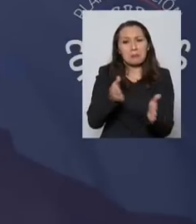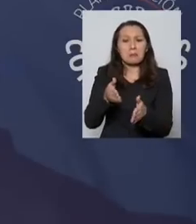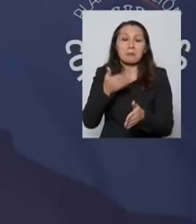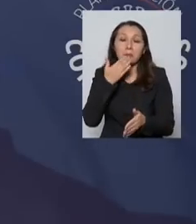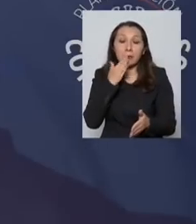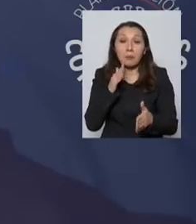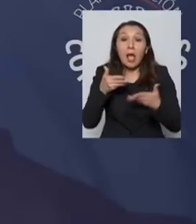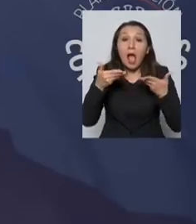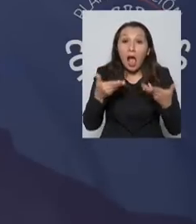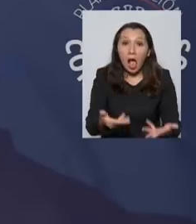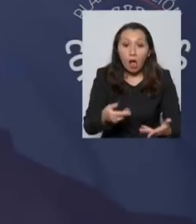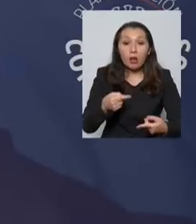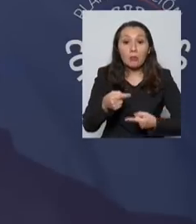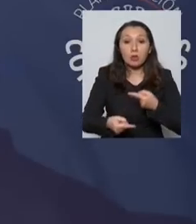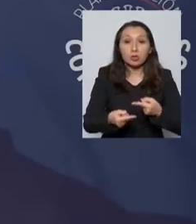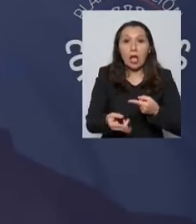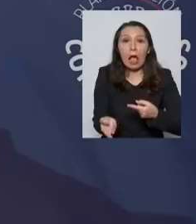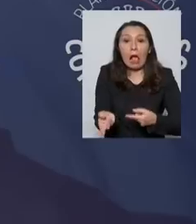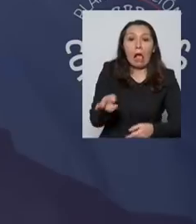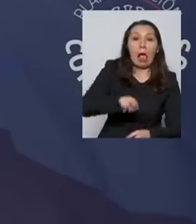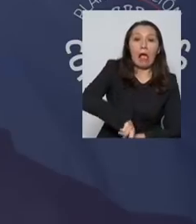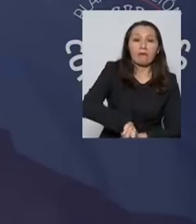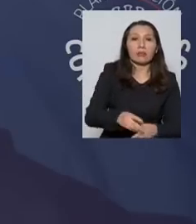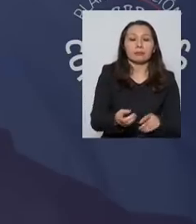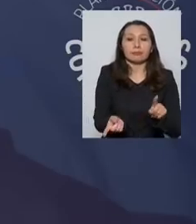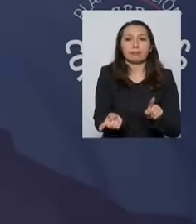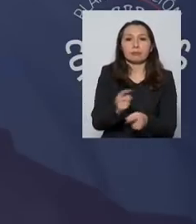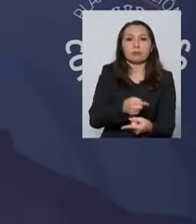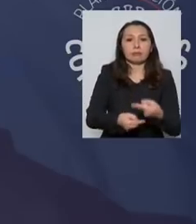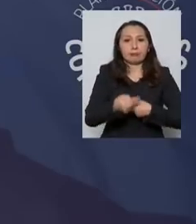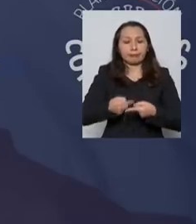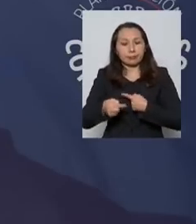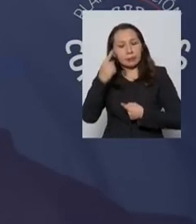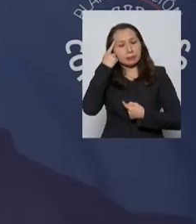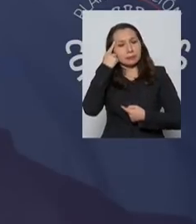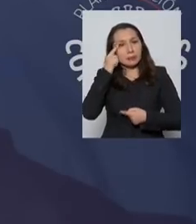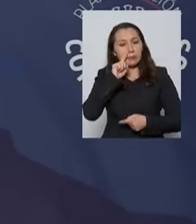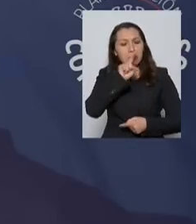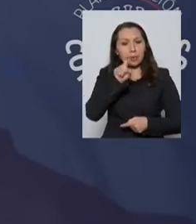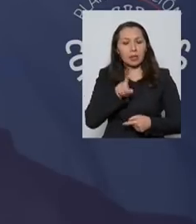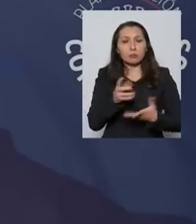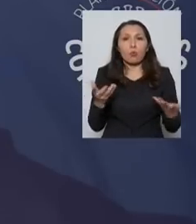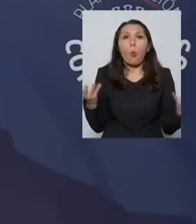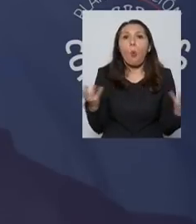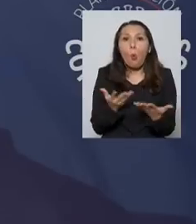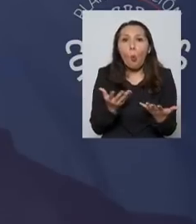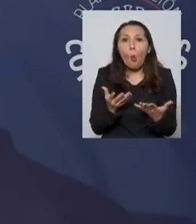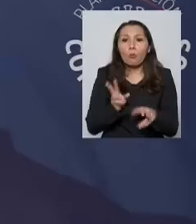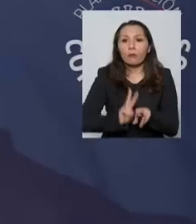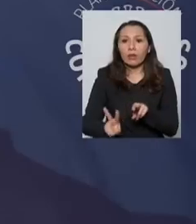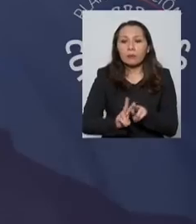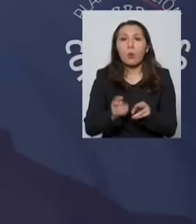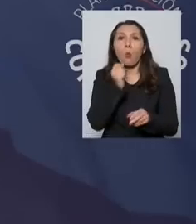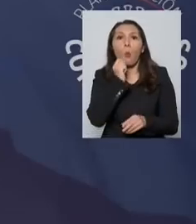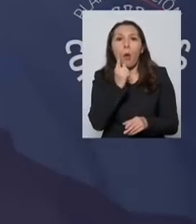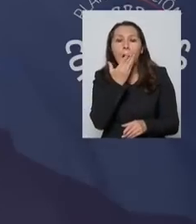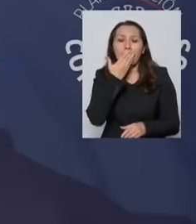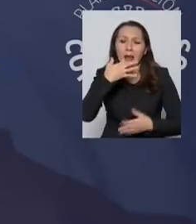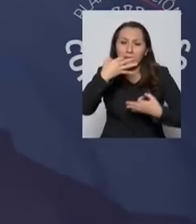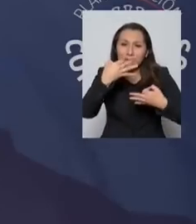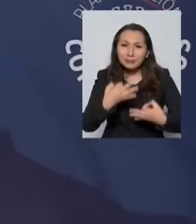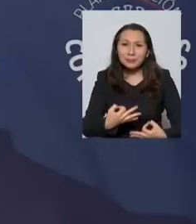estamos en el proceso contrario, o sea, en preguntarnos intensamente cómo se hace, cuál es la forma